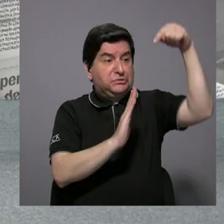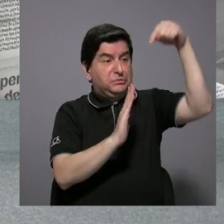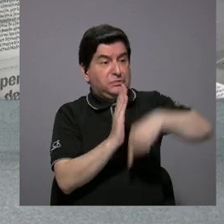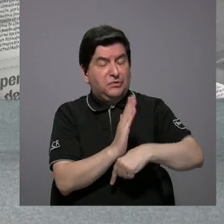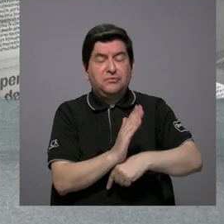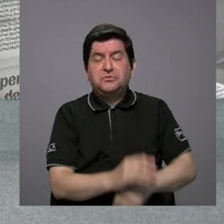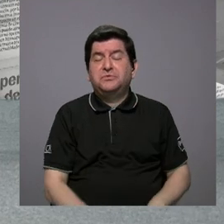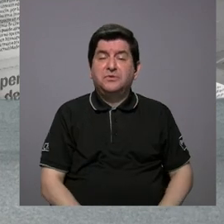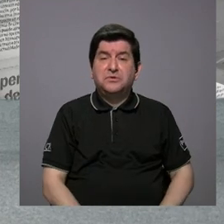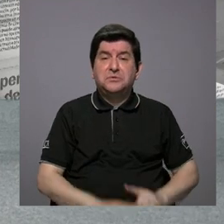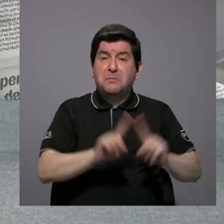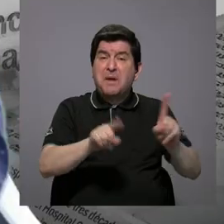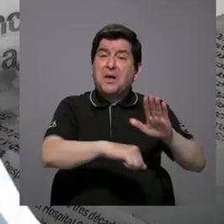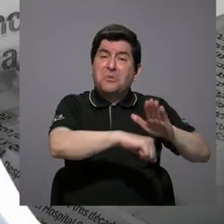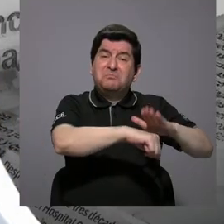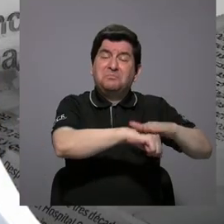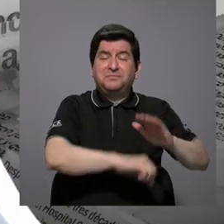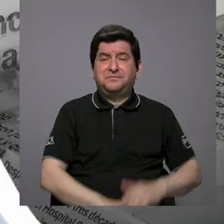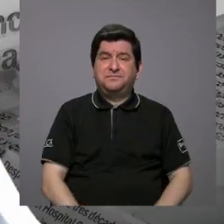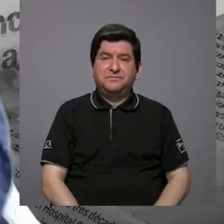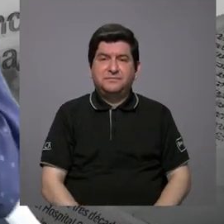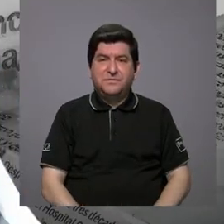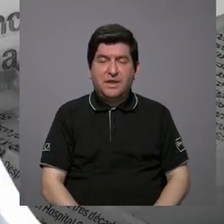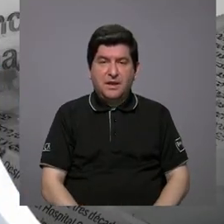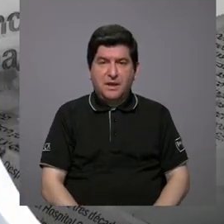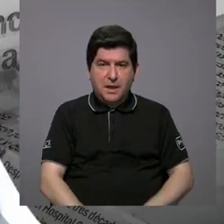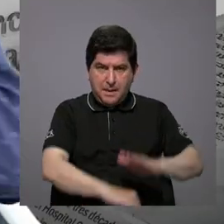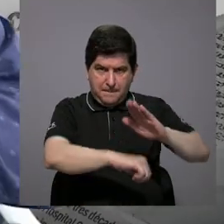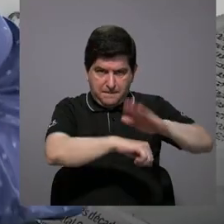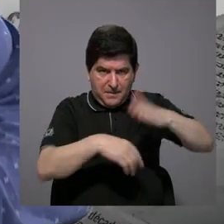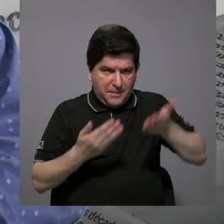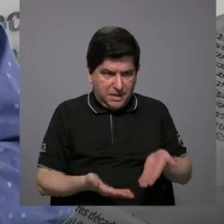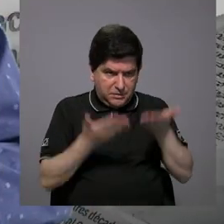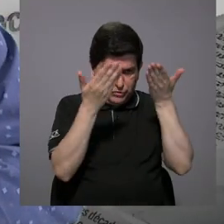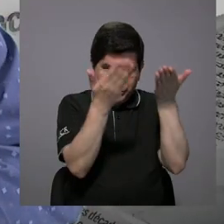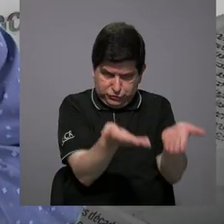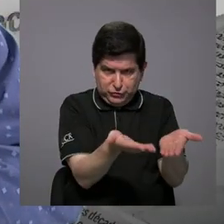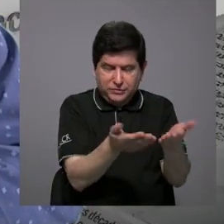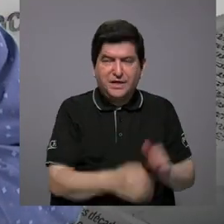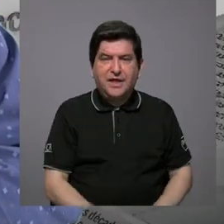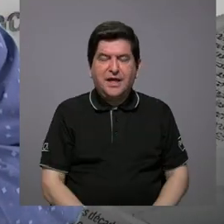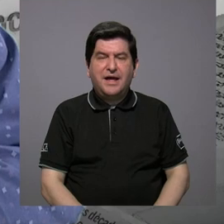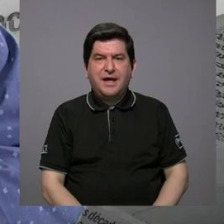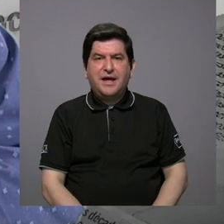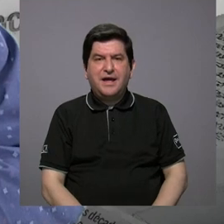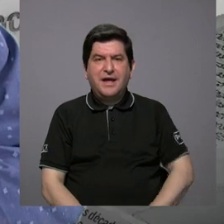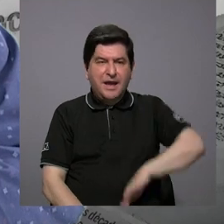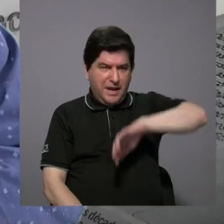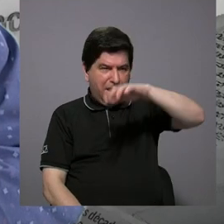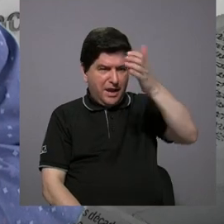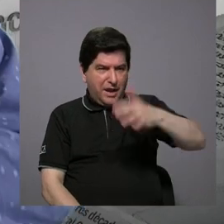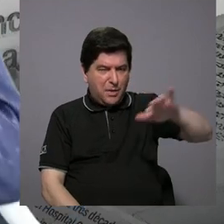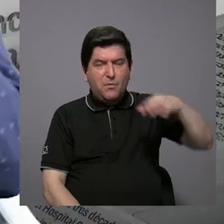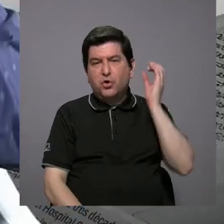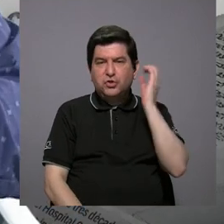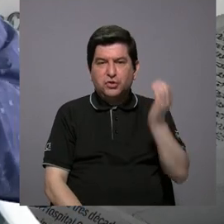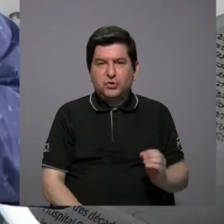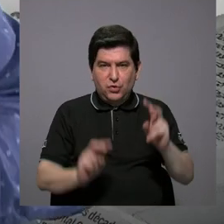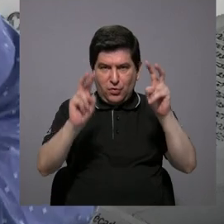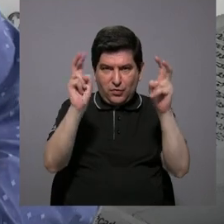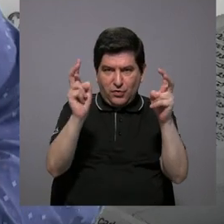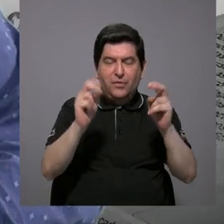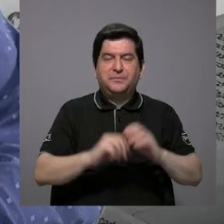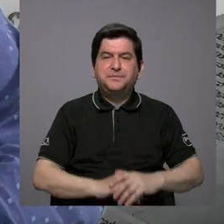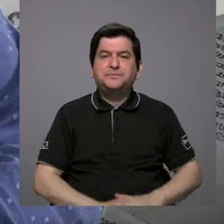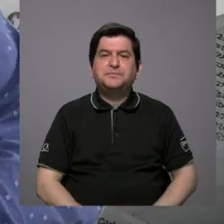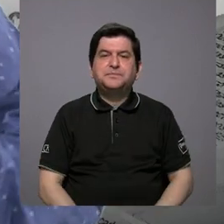¿verdad? Por ejemplo, el que se dio recientemente en Montes de Oro. Inclusive,